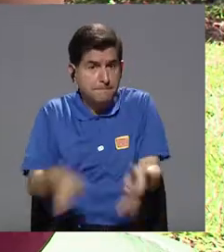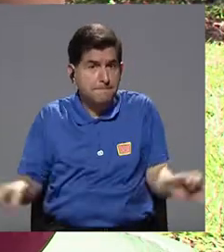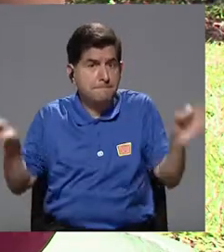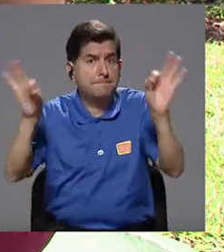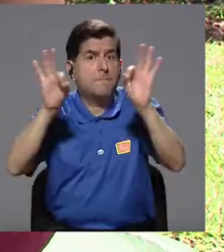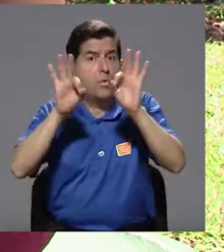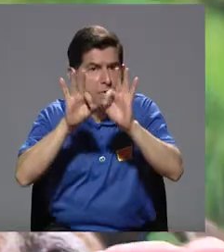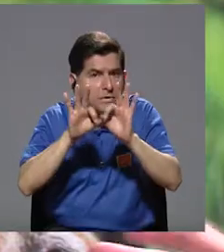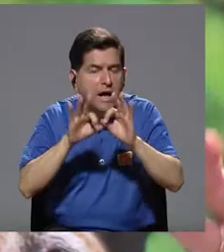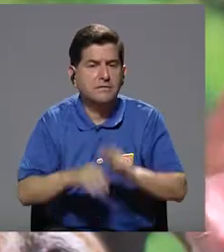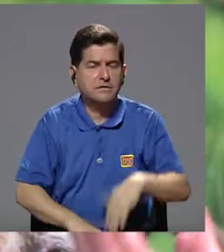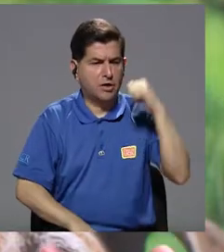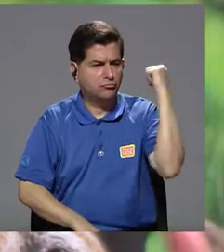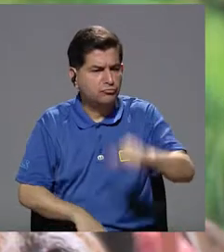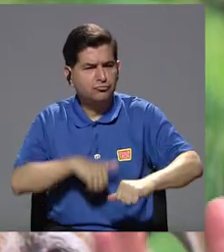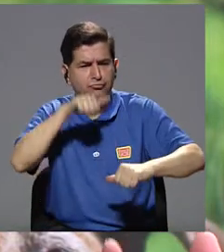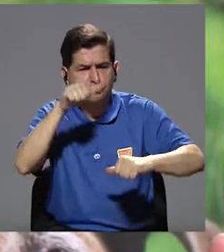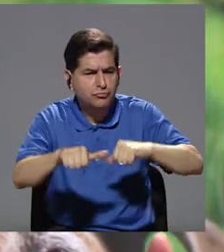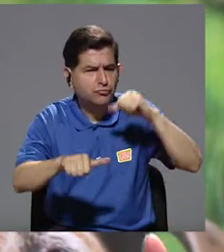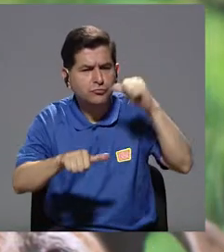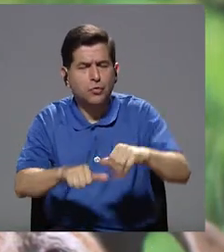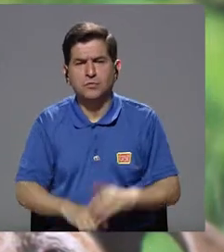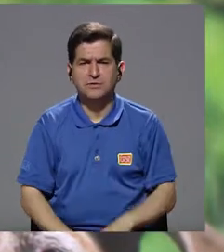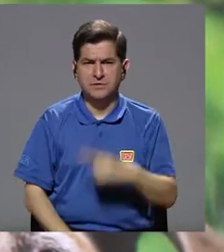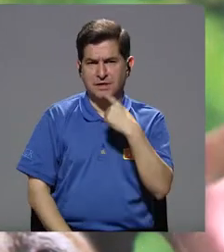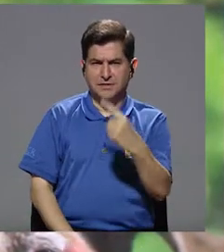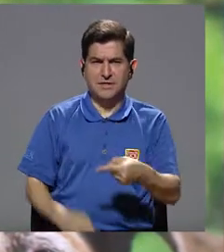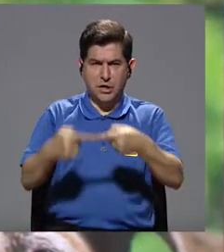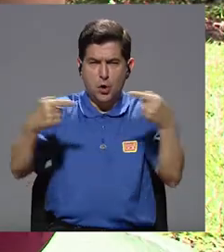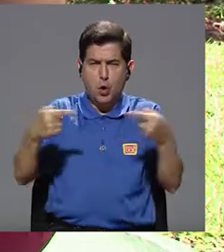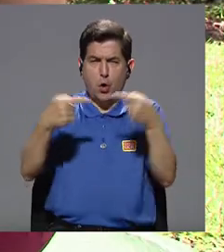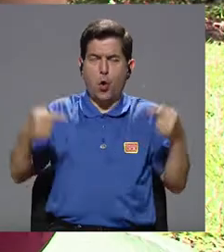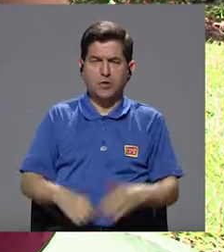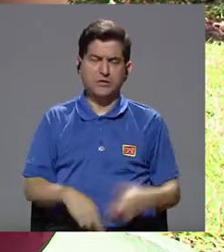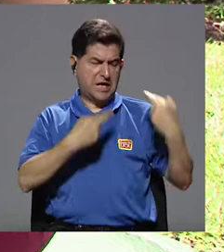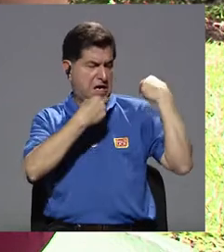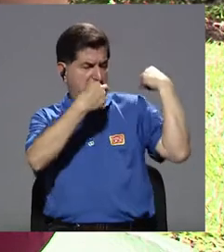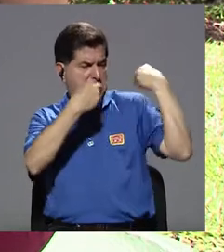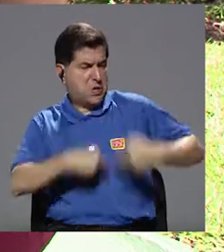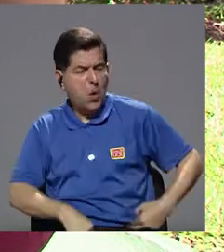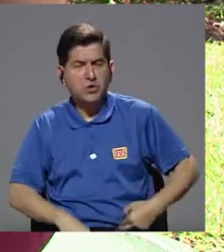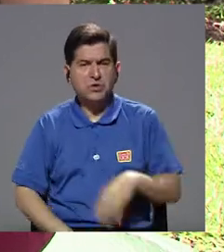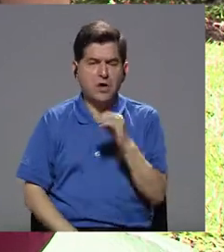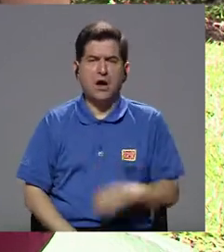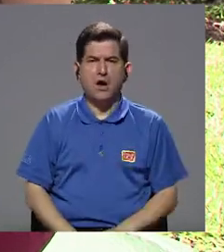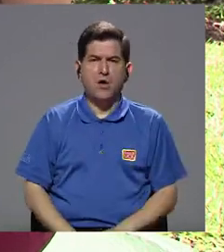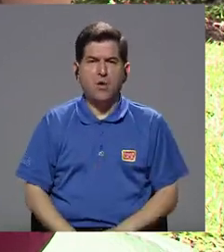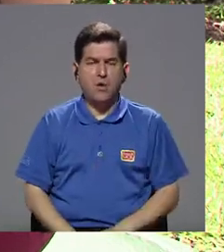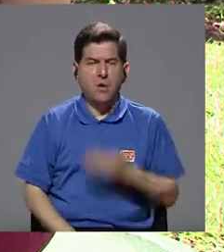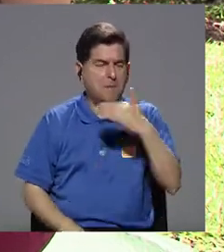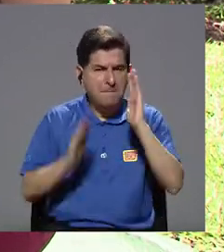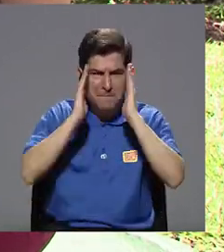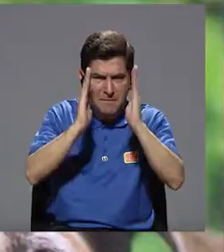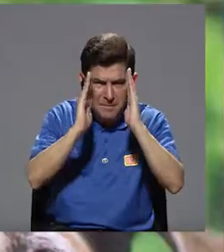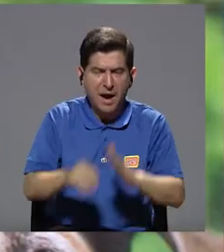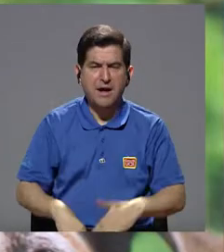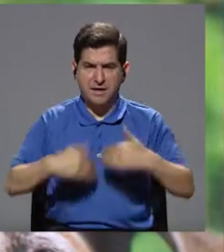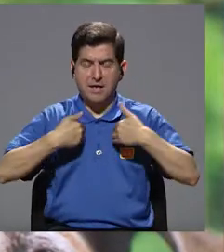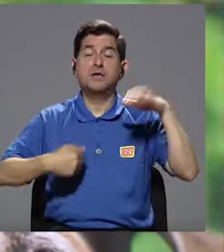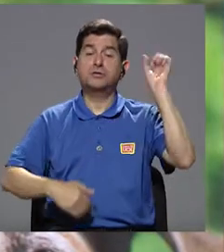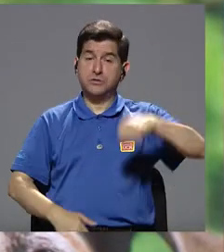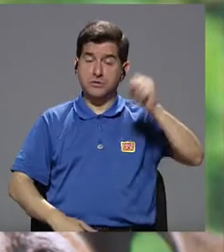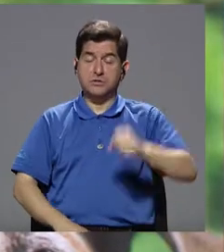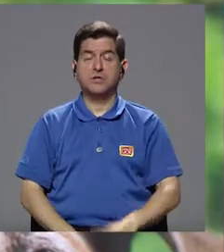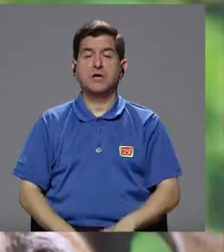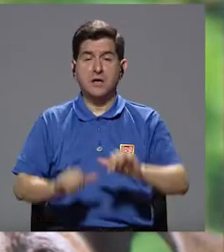importancia de luchar en cierta forma, por decirlo así, en contra de la negligencia, en contra del maltrato de los animales. Claro que sí.